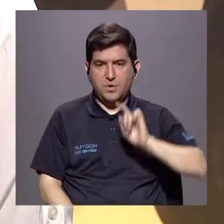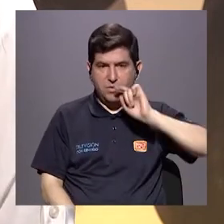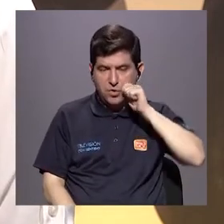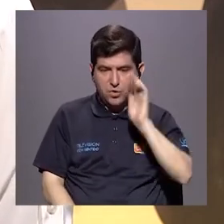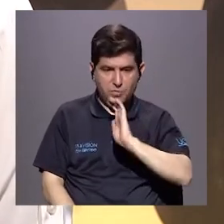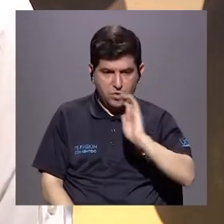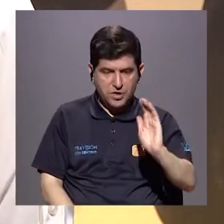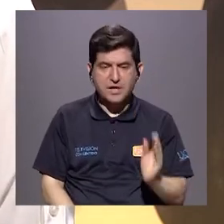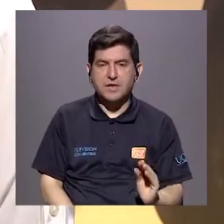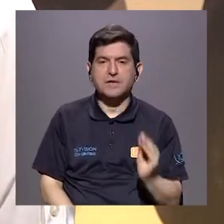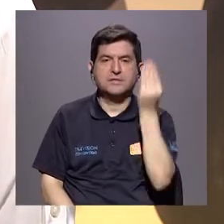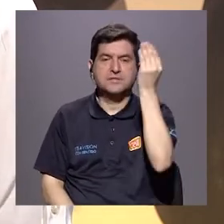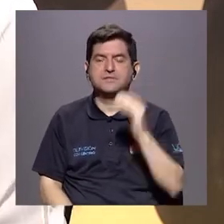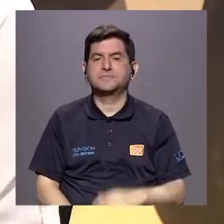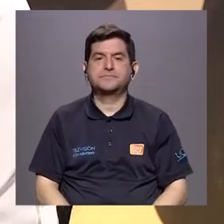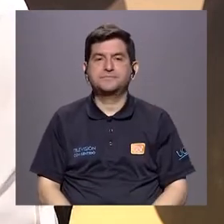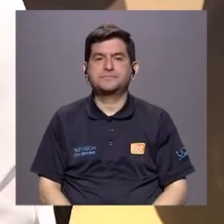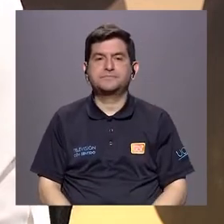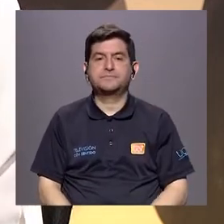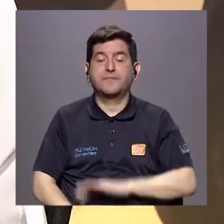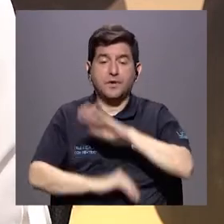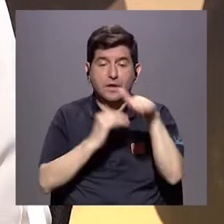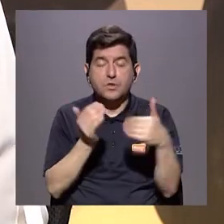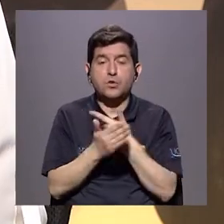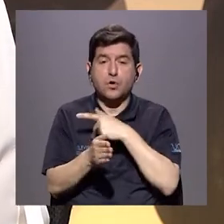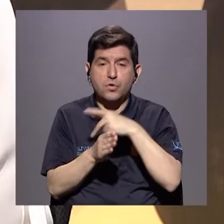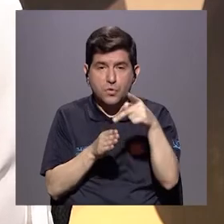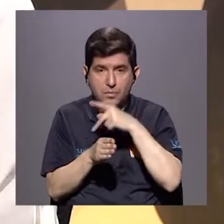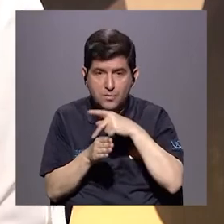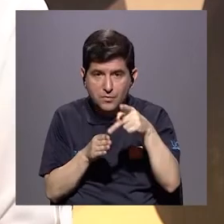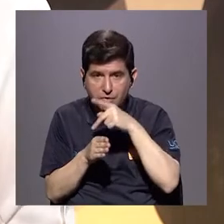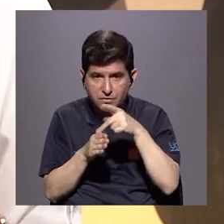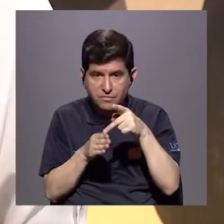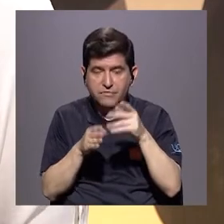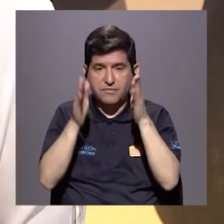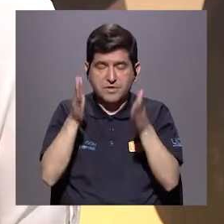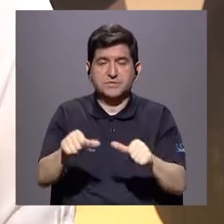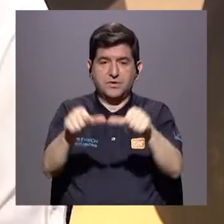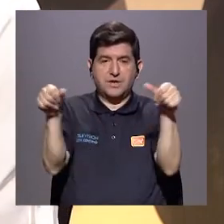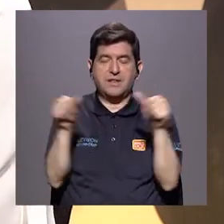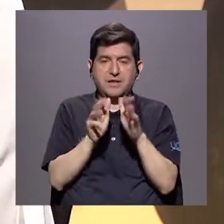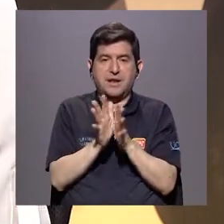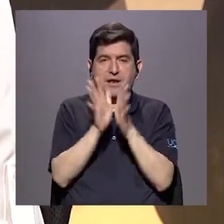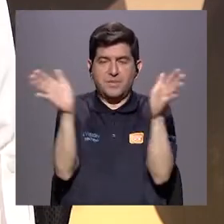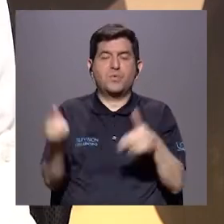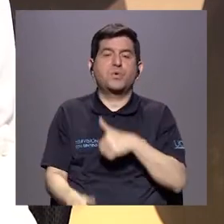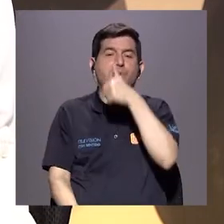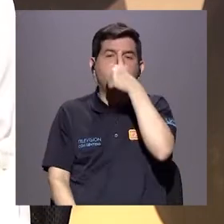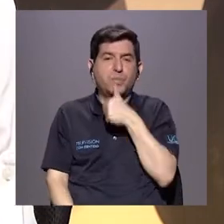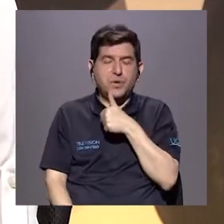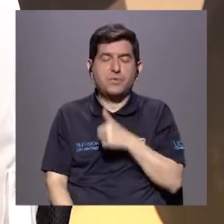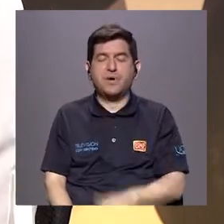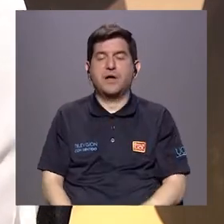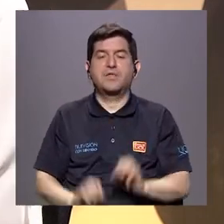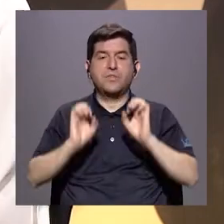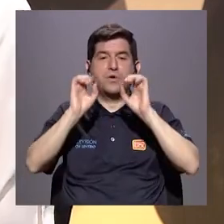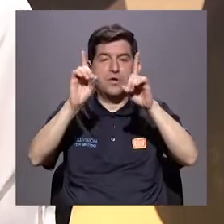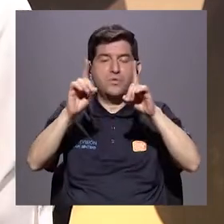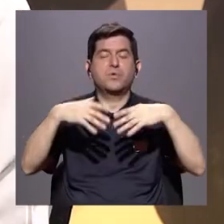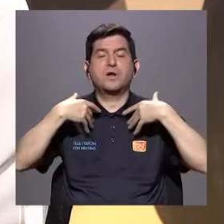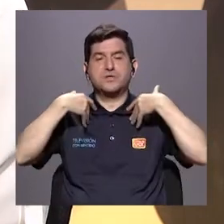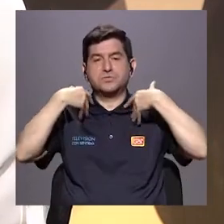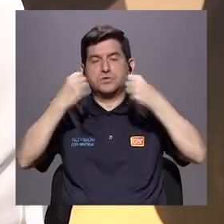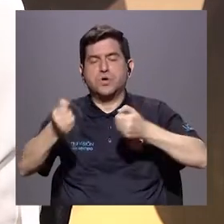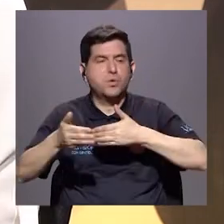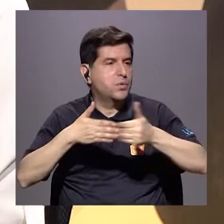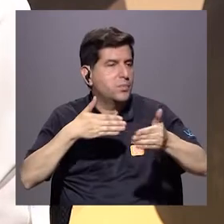Código de Niñez y Adolescencia. Entonces, cualquier profesional del sector público, privado, educativo, salud,